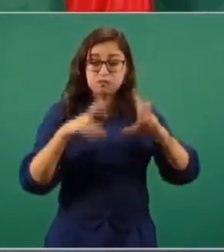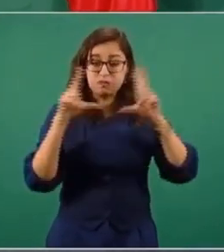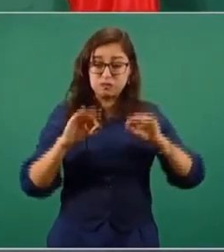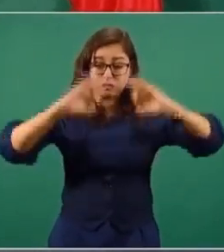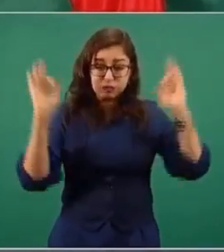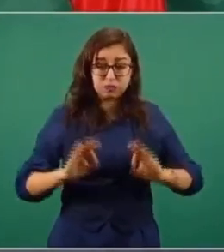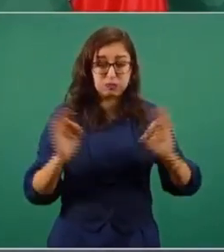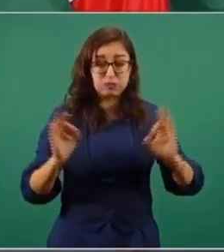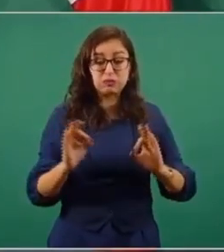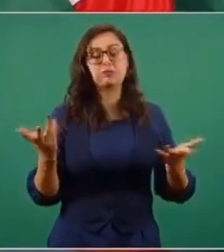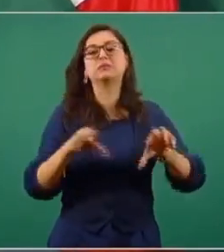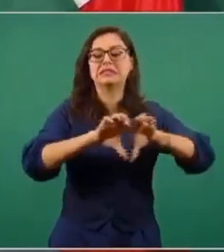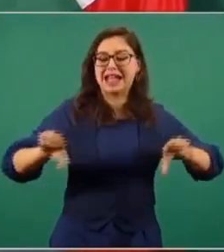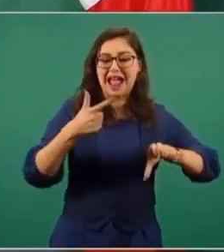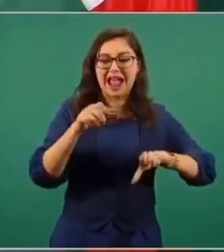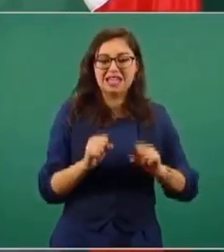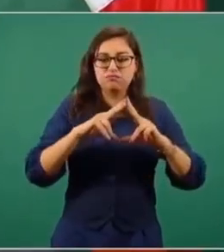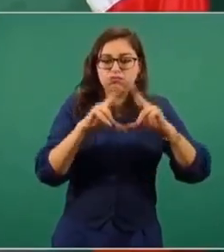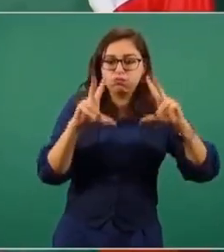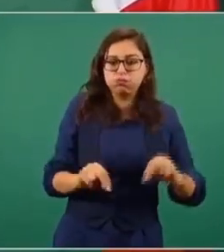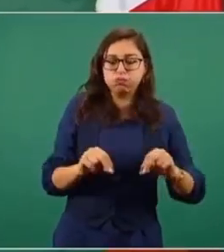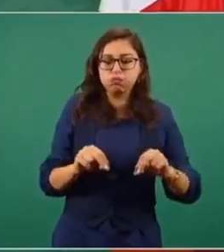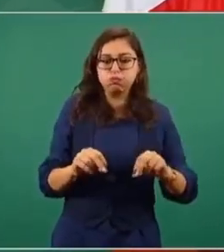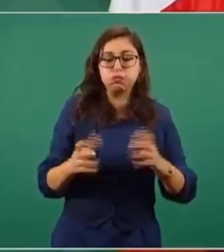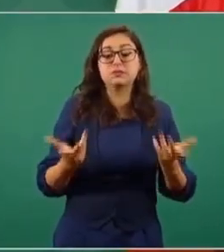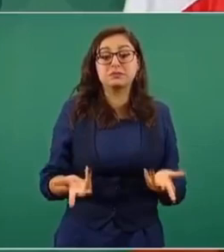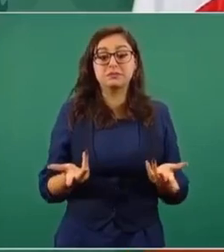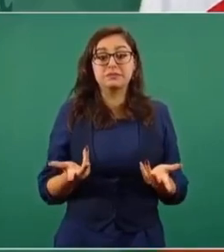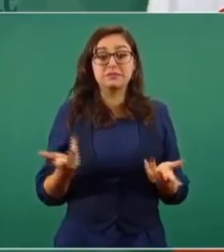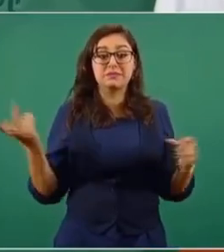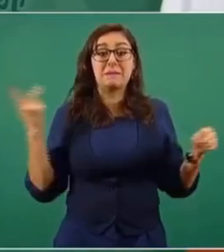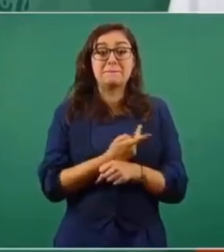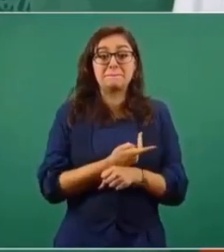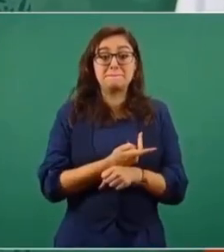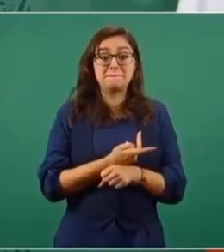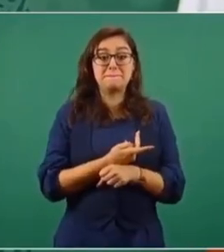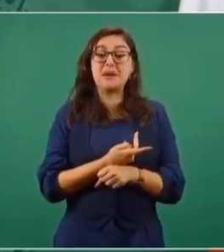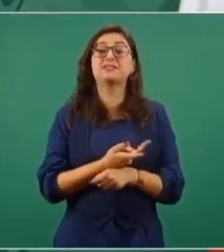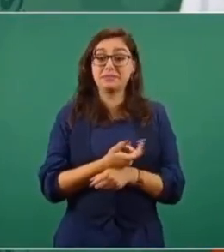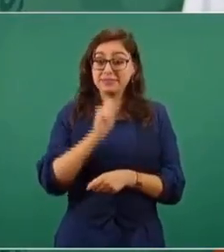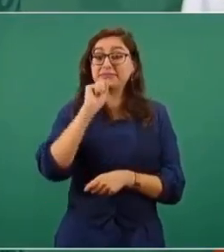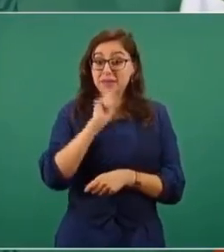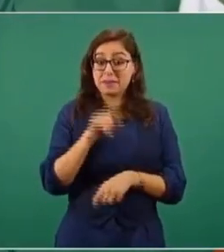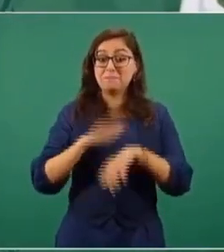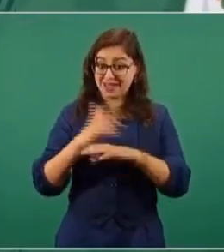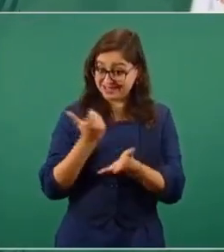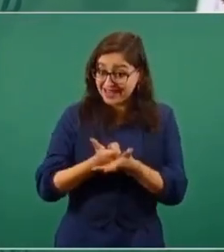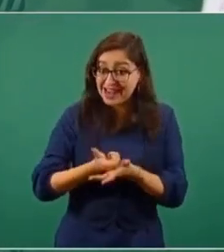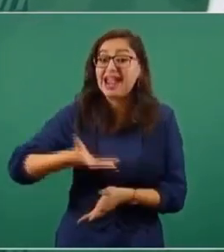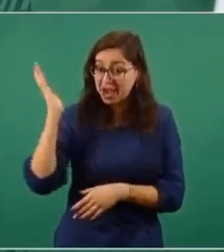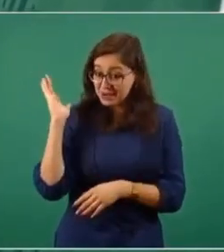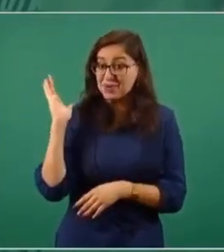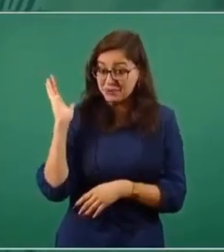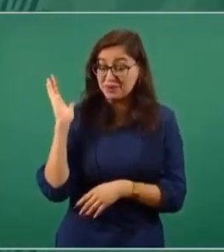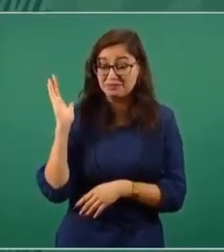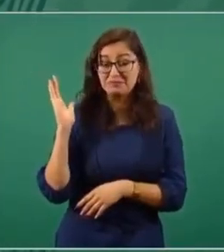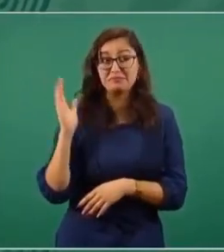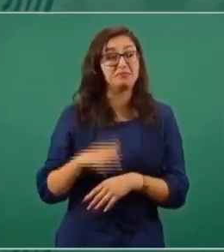los gasoductos y además aumentó el precio del gas como